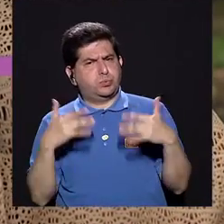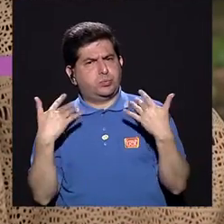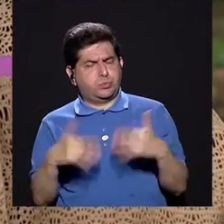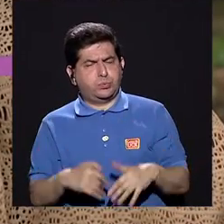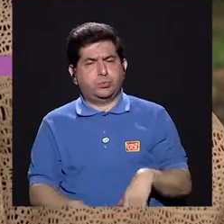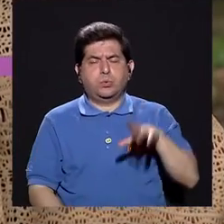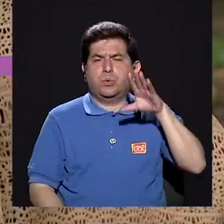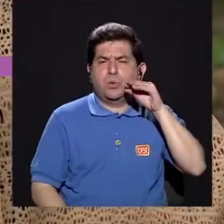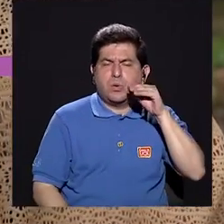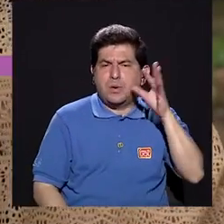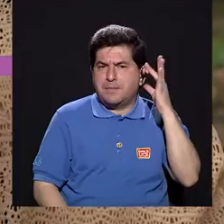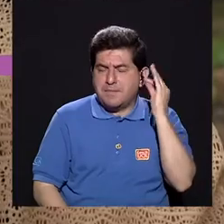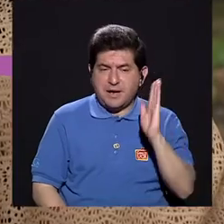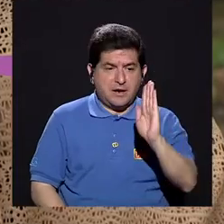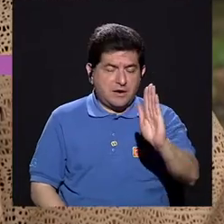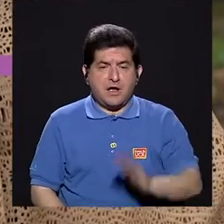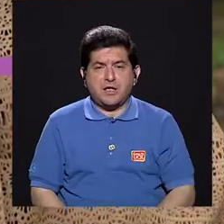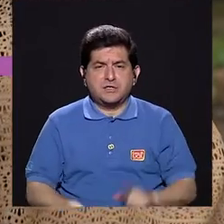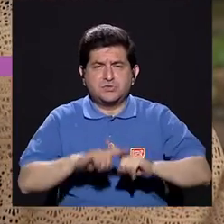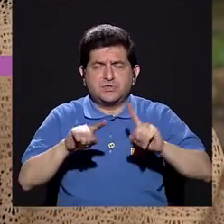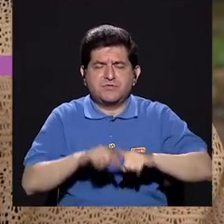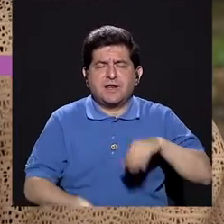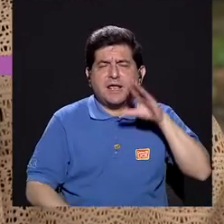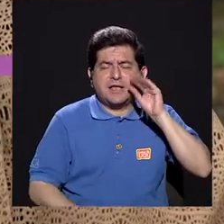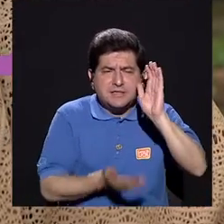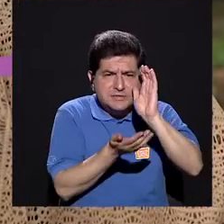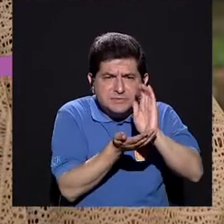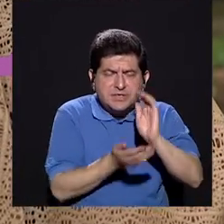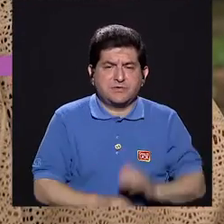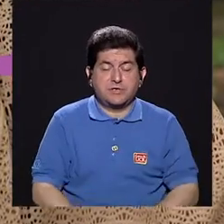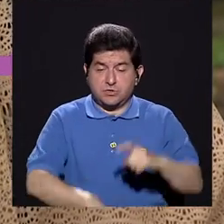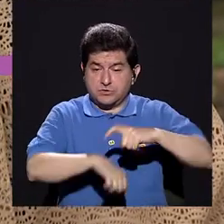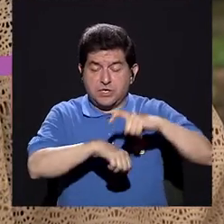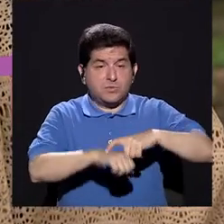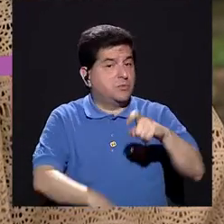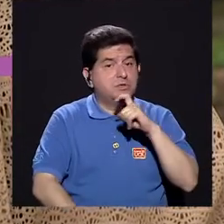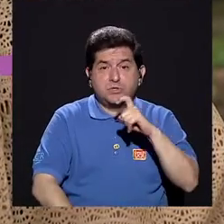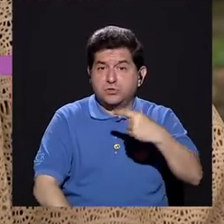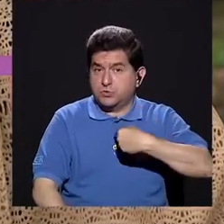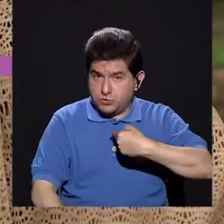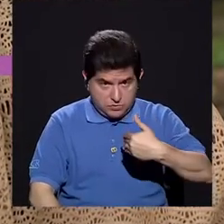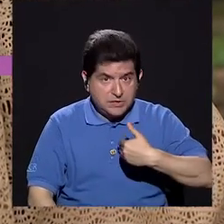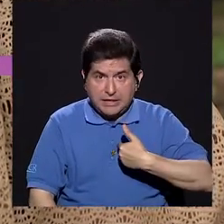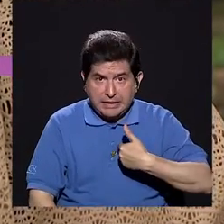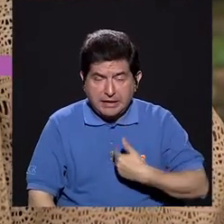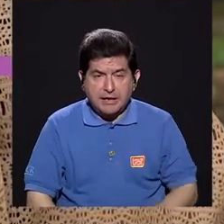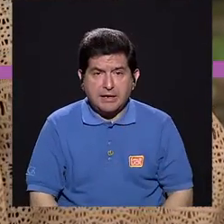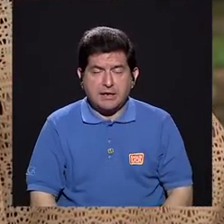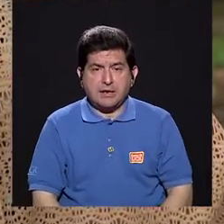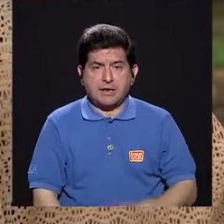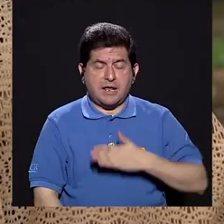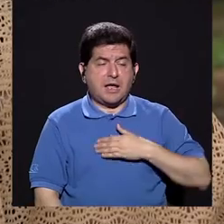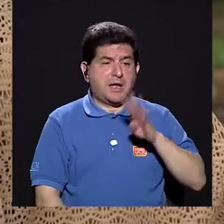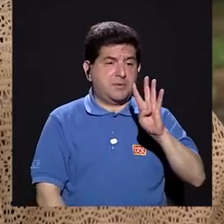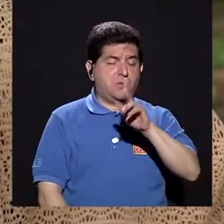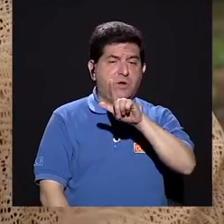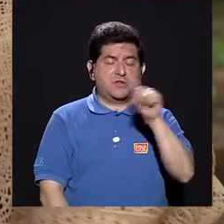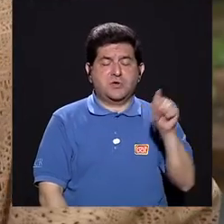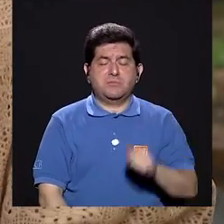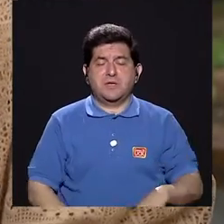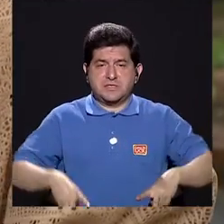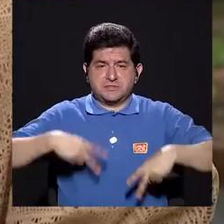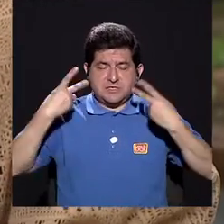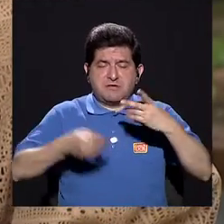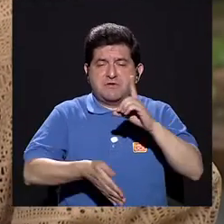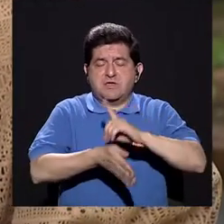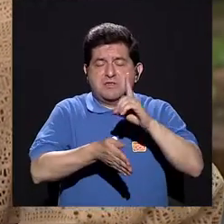una perra con sus cachorros. A salir adelante en un momento muy difícil, donde me habían dado cuatro meses de vida.